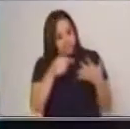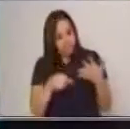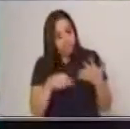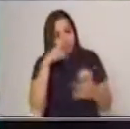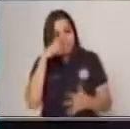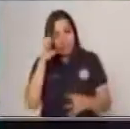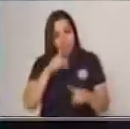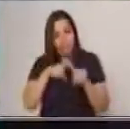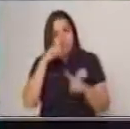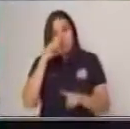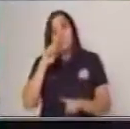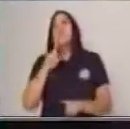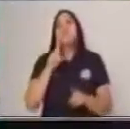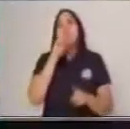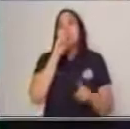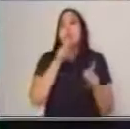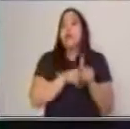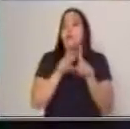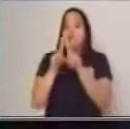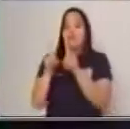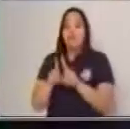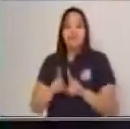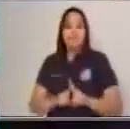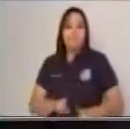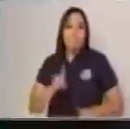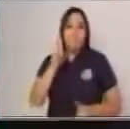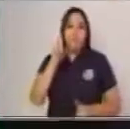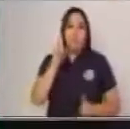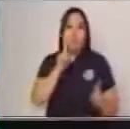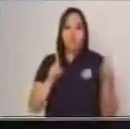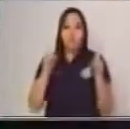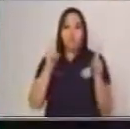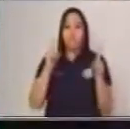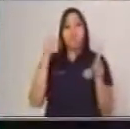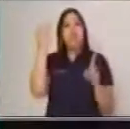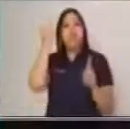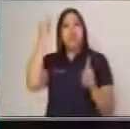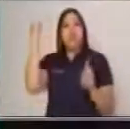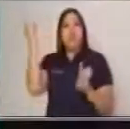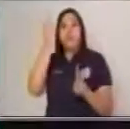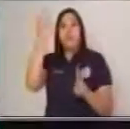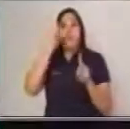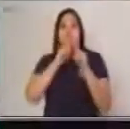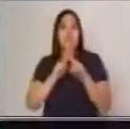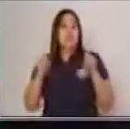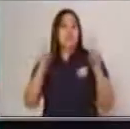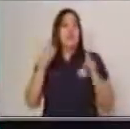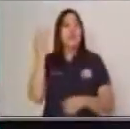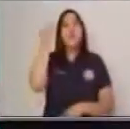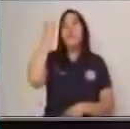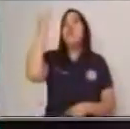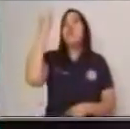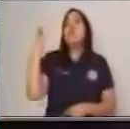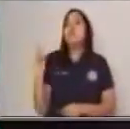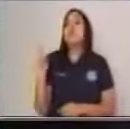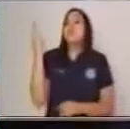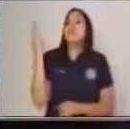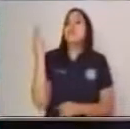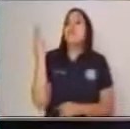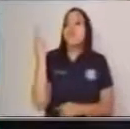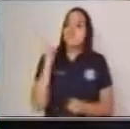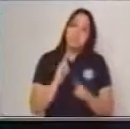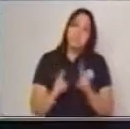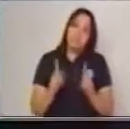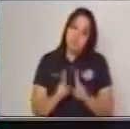Y estamos conociendo la diferencia entre una idea principal y una idea secundaria.